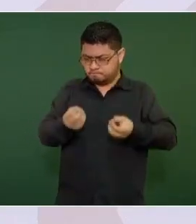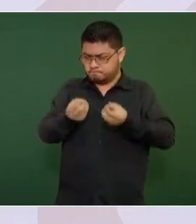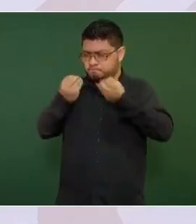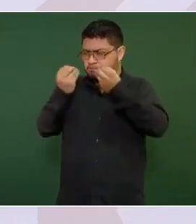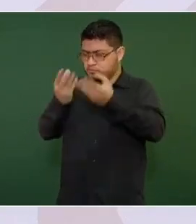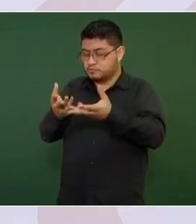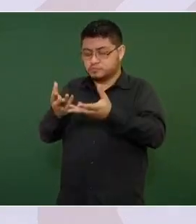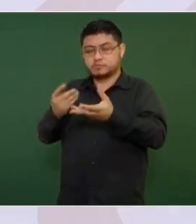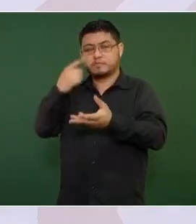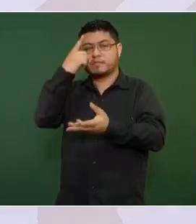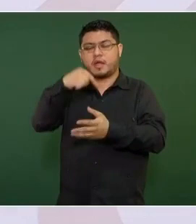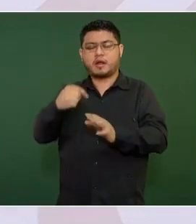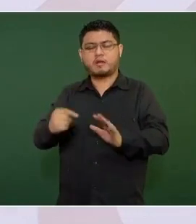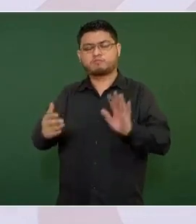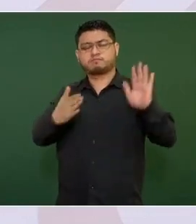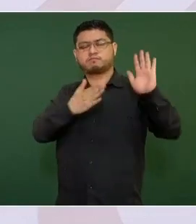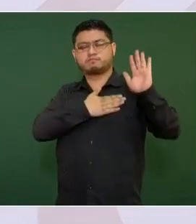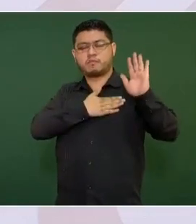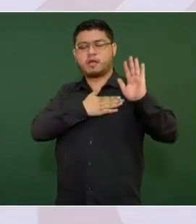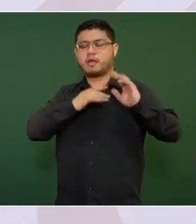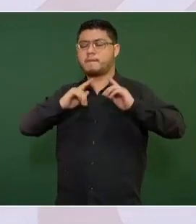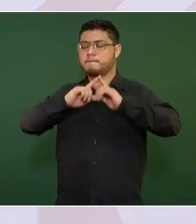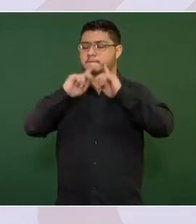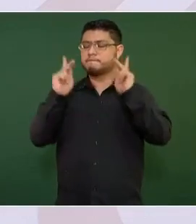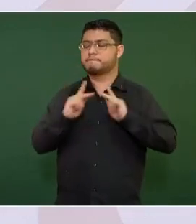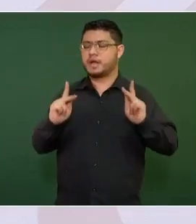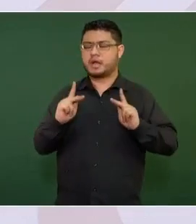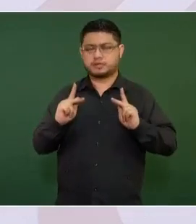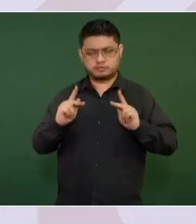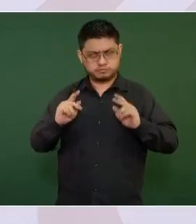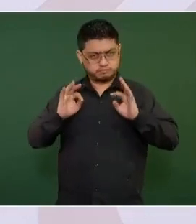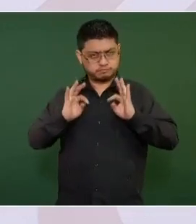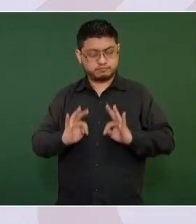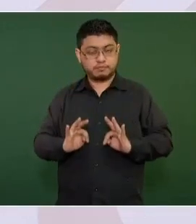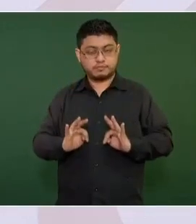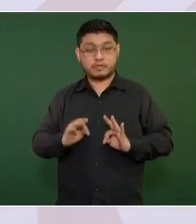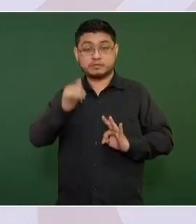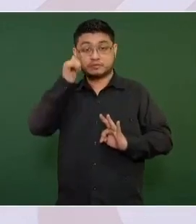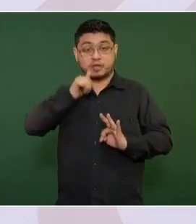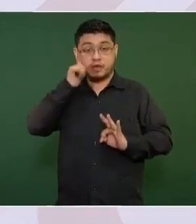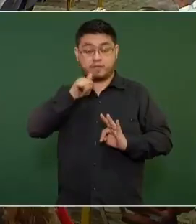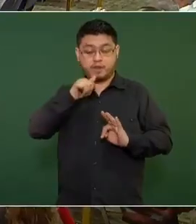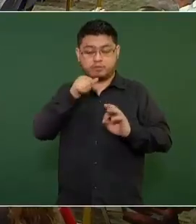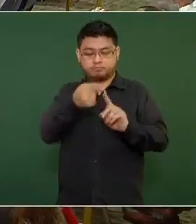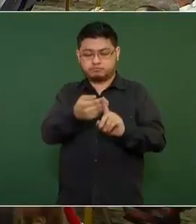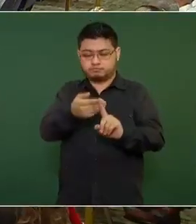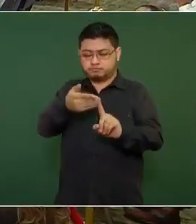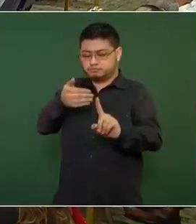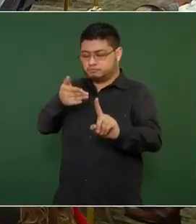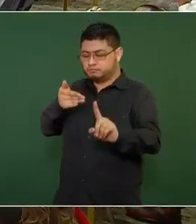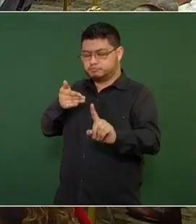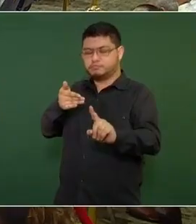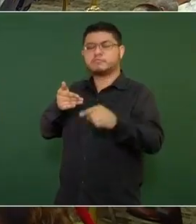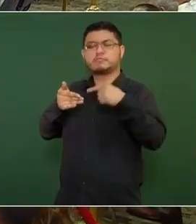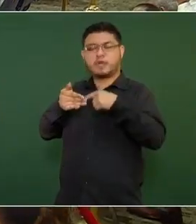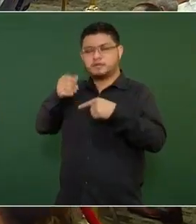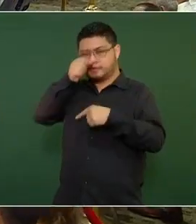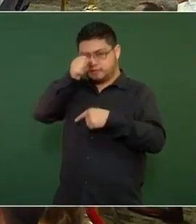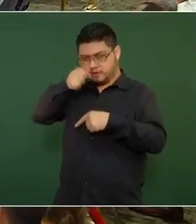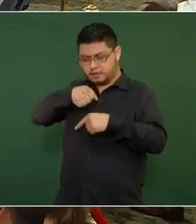a garantizar la paz y la seguridad pública, siempre con la guía de la Secretaría de la Defensa Nacional.